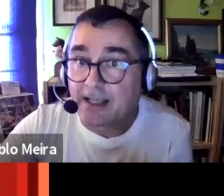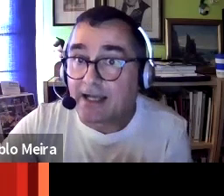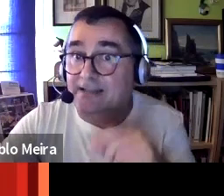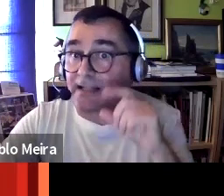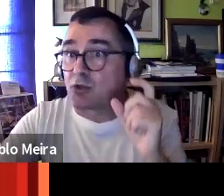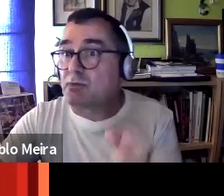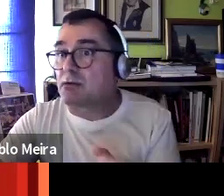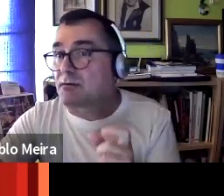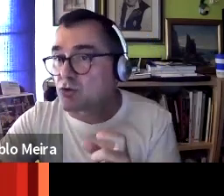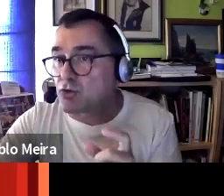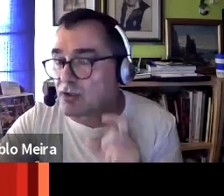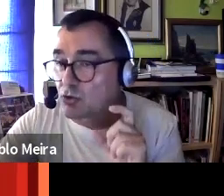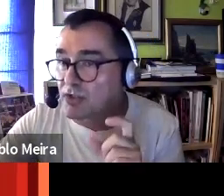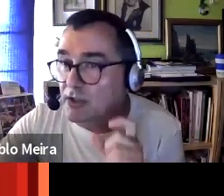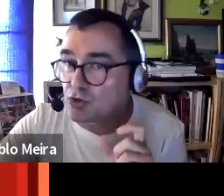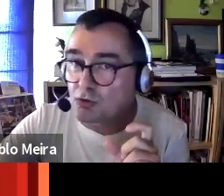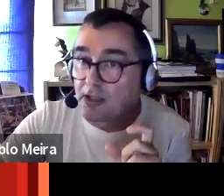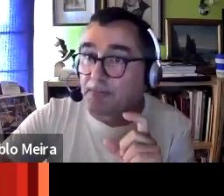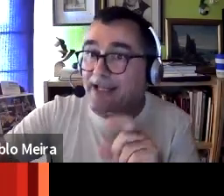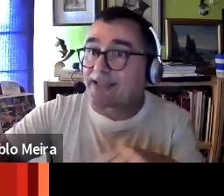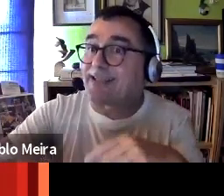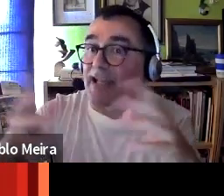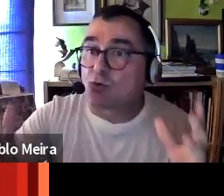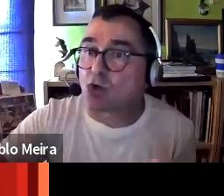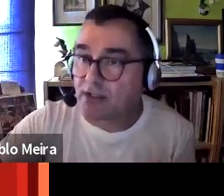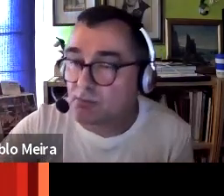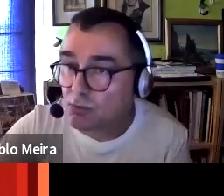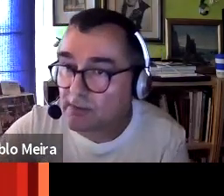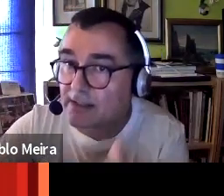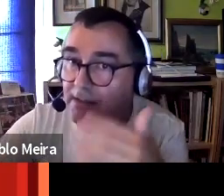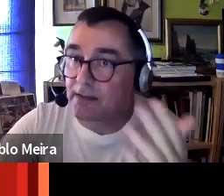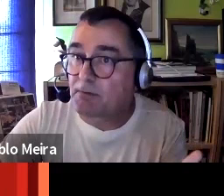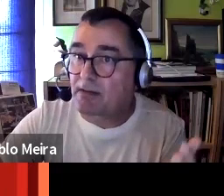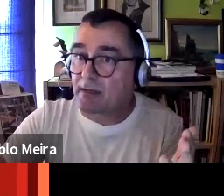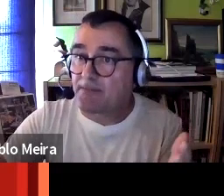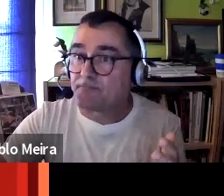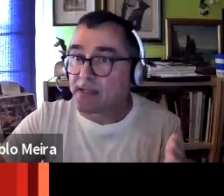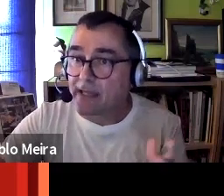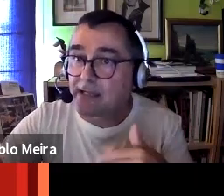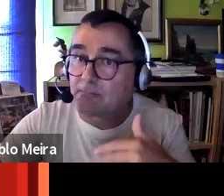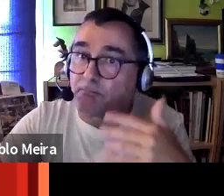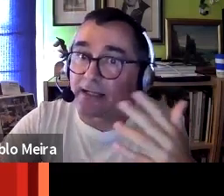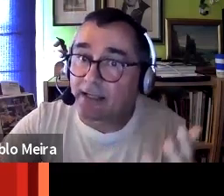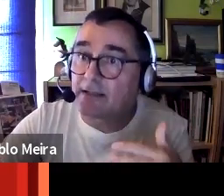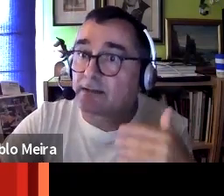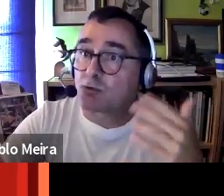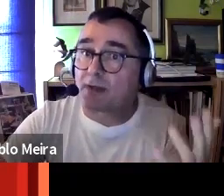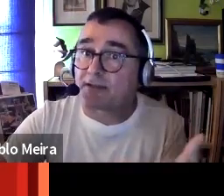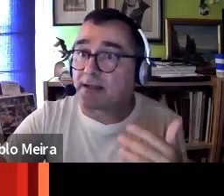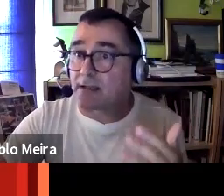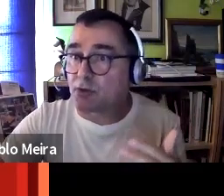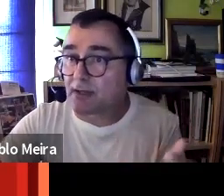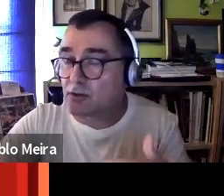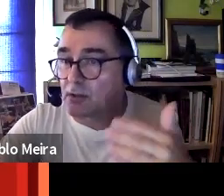tenemos que esperar hasta el año 1988 para que se cree un organismo, el IPCC, el Parnel